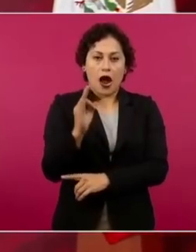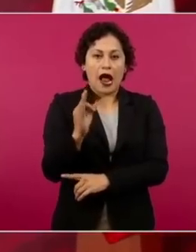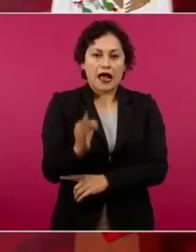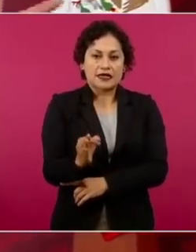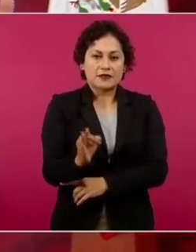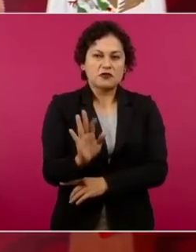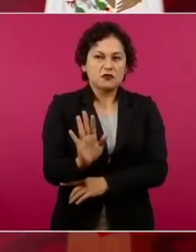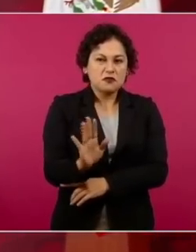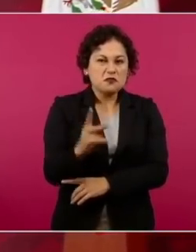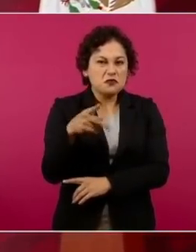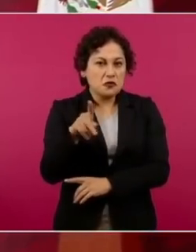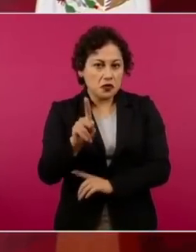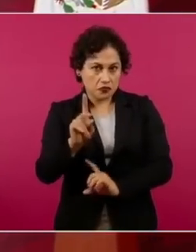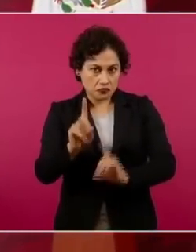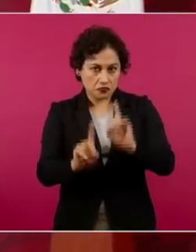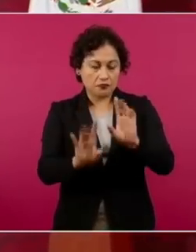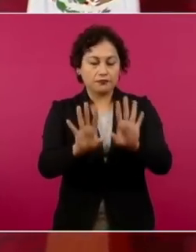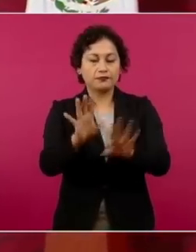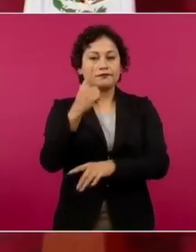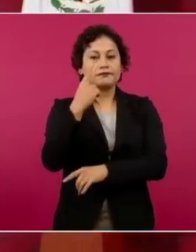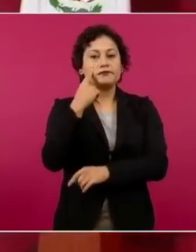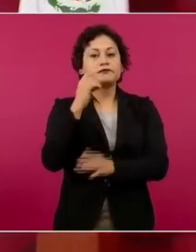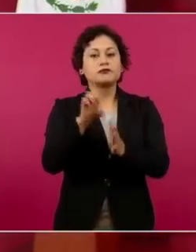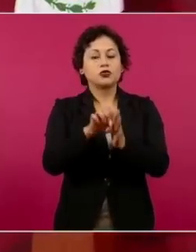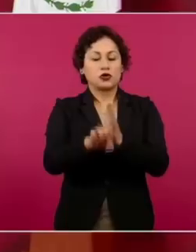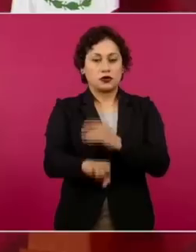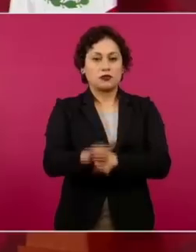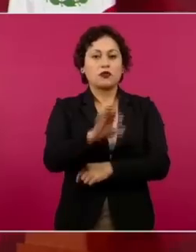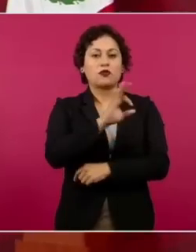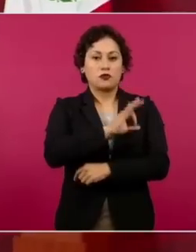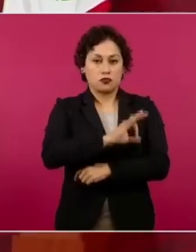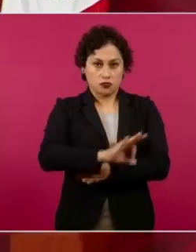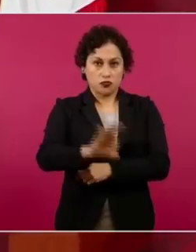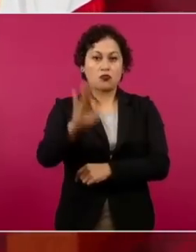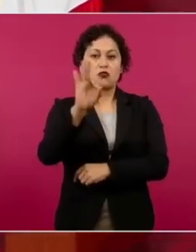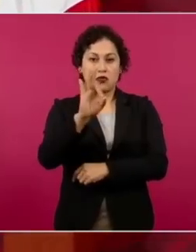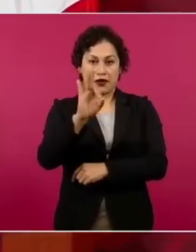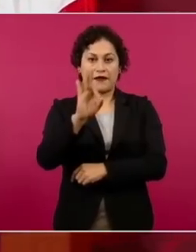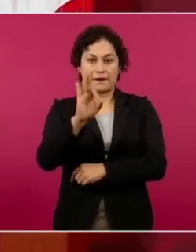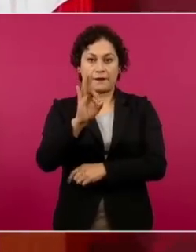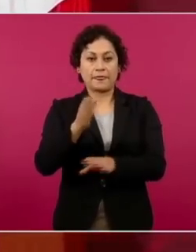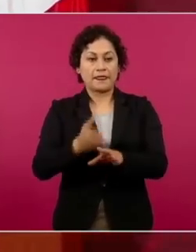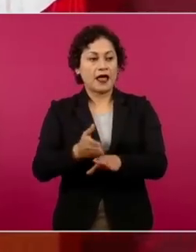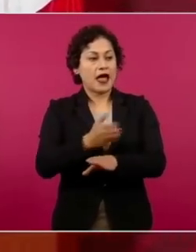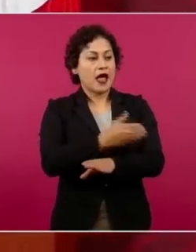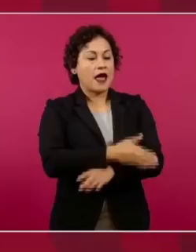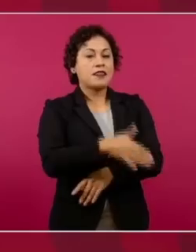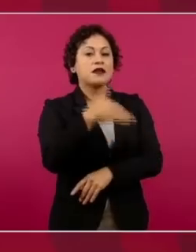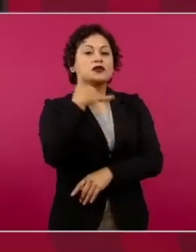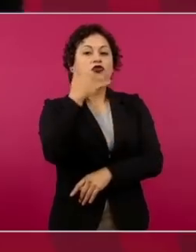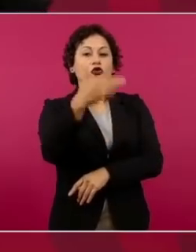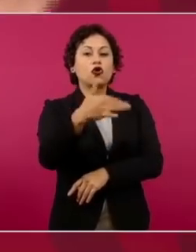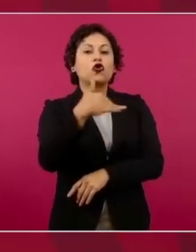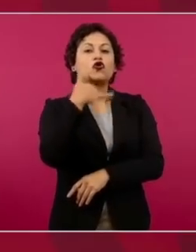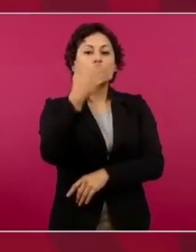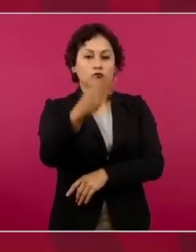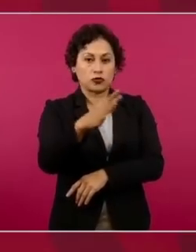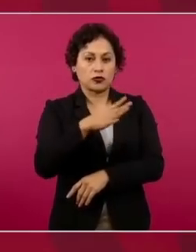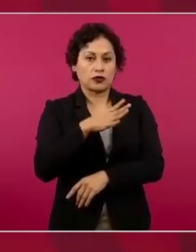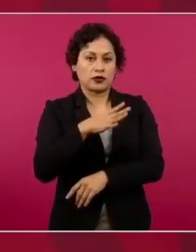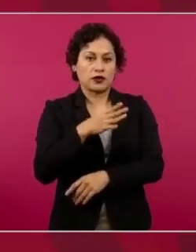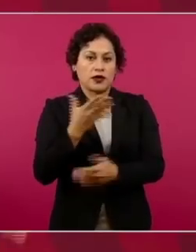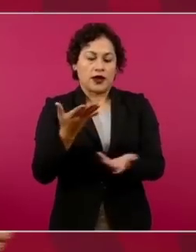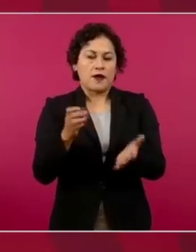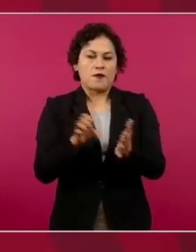se aplicara en la época de la corrupción. Si robaban arriba,